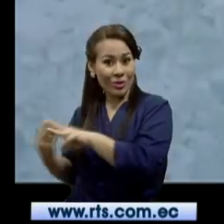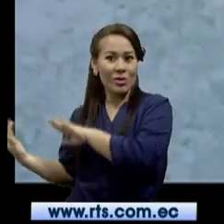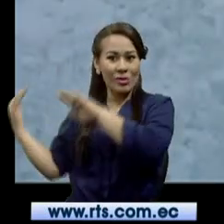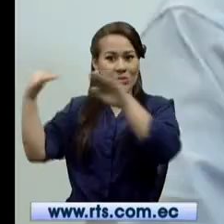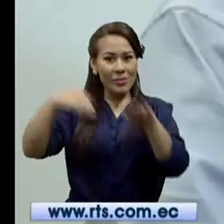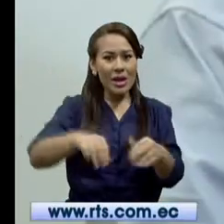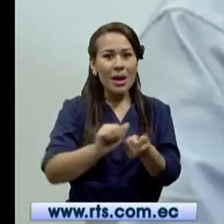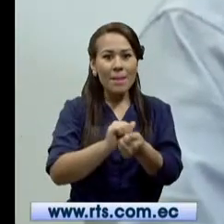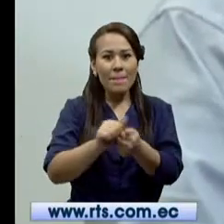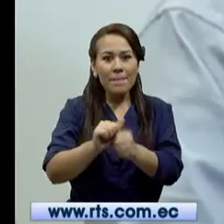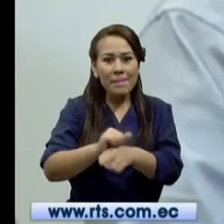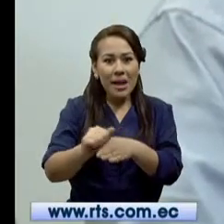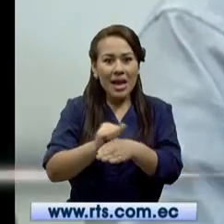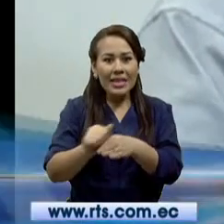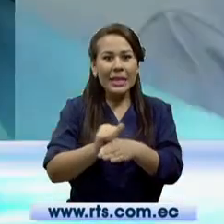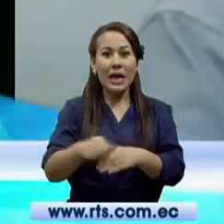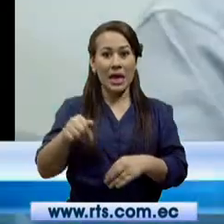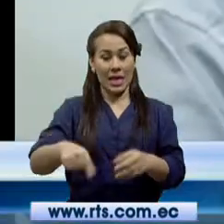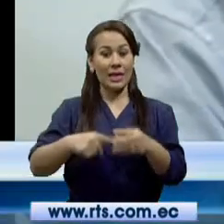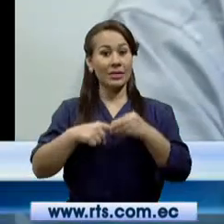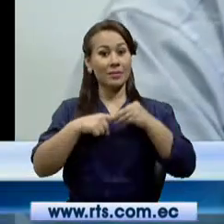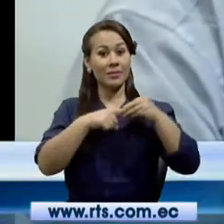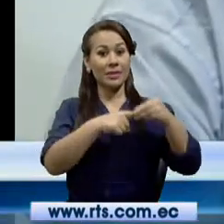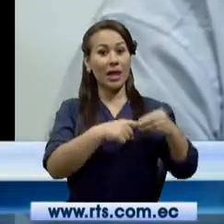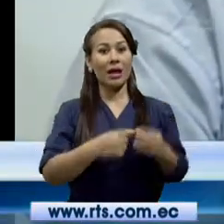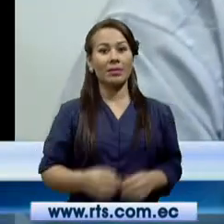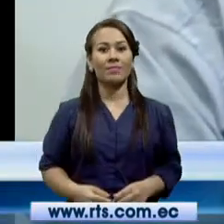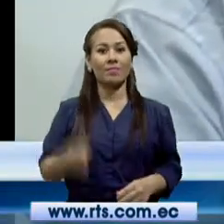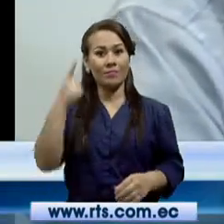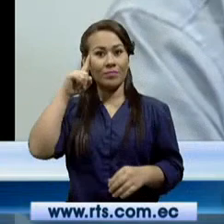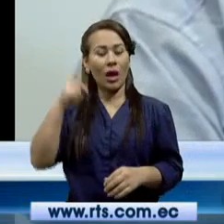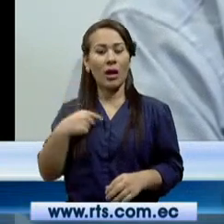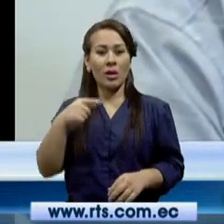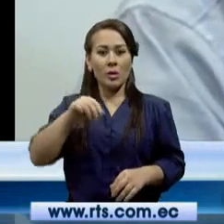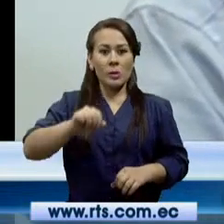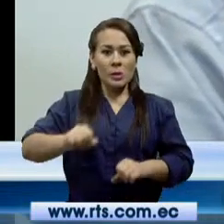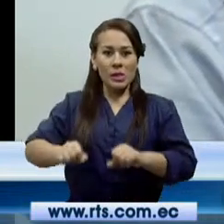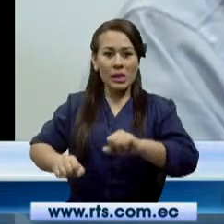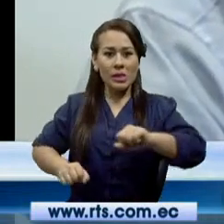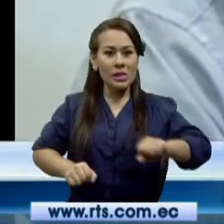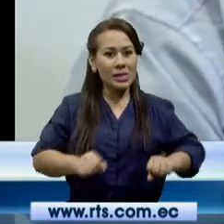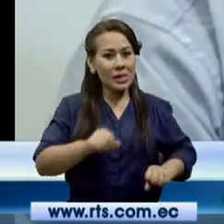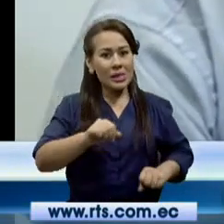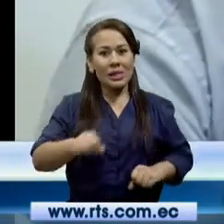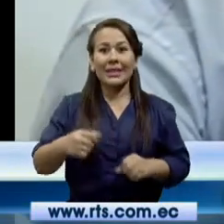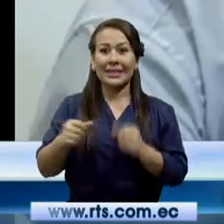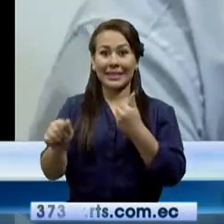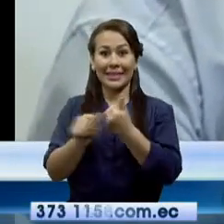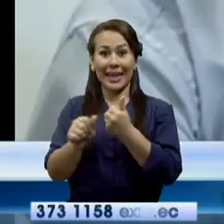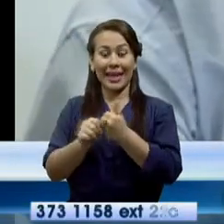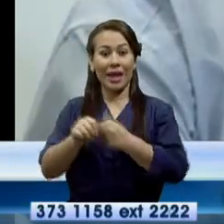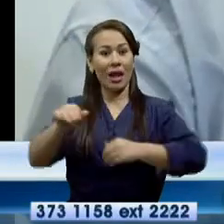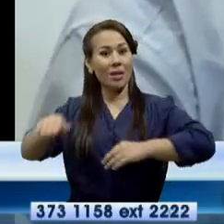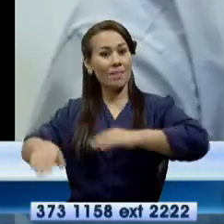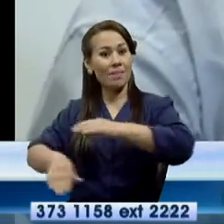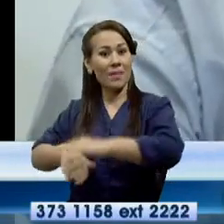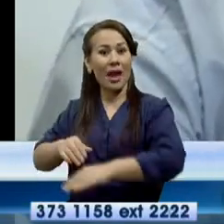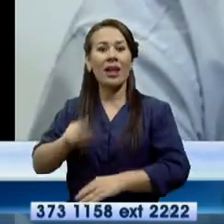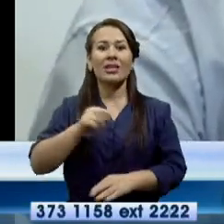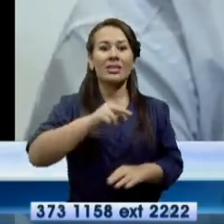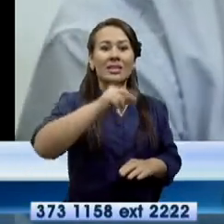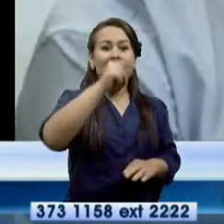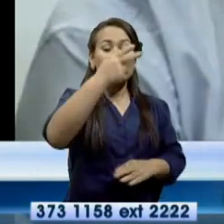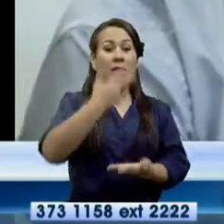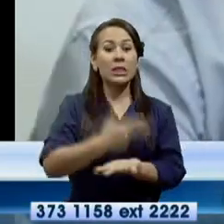entrenar. Con condiciones especiales para estar tan cerca del mar y en 6.000 metros, en el